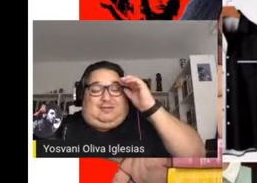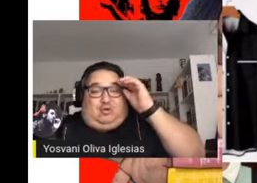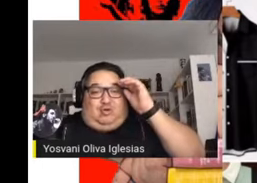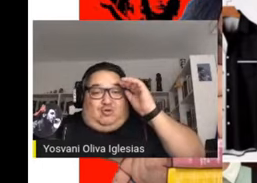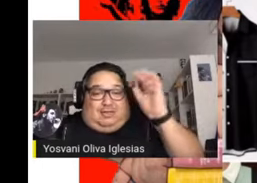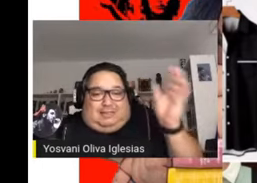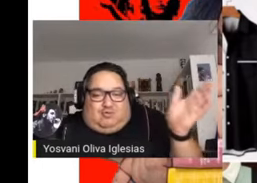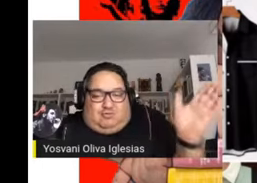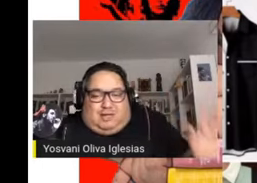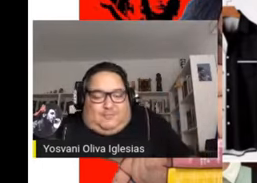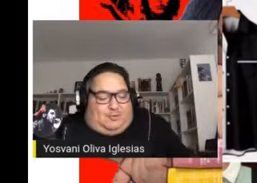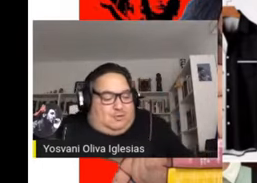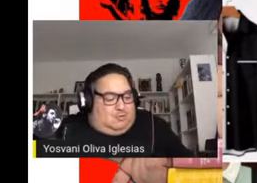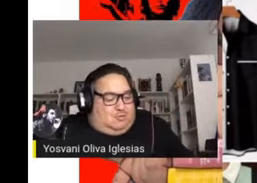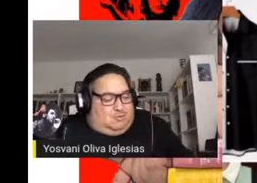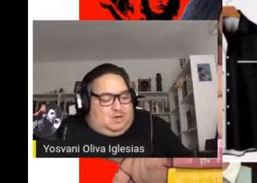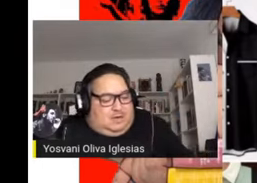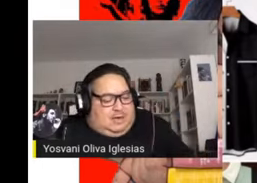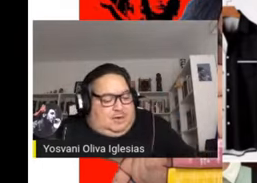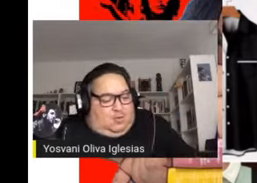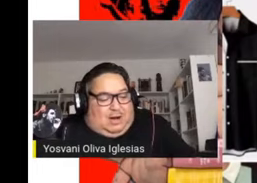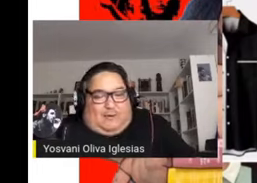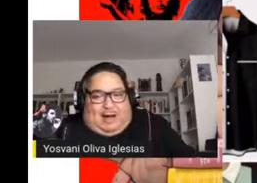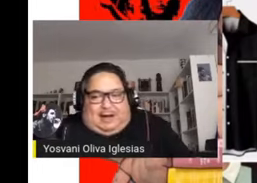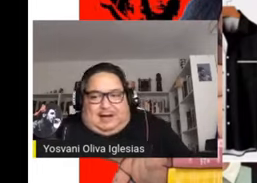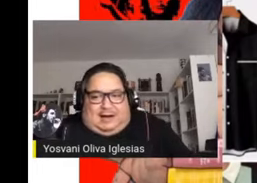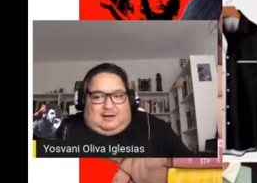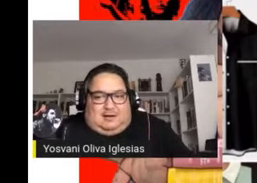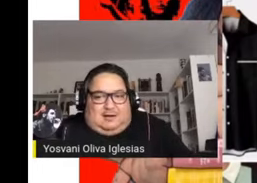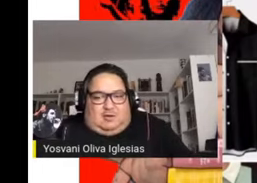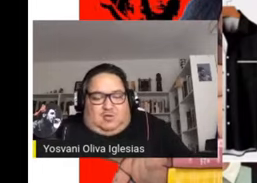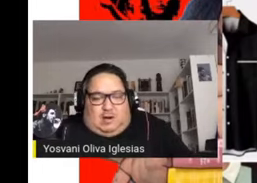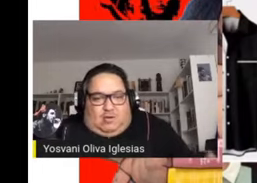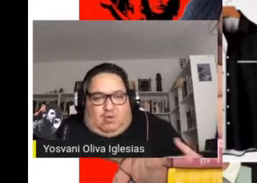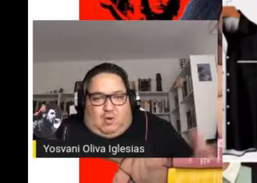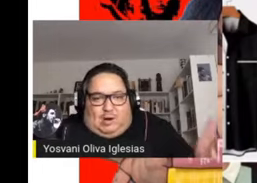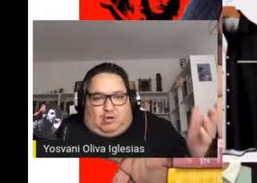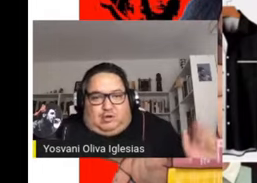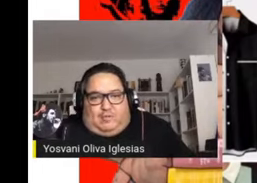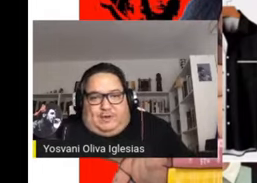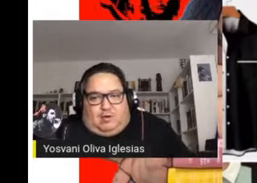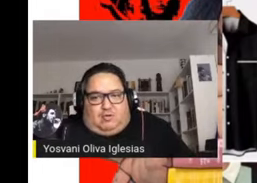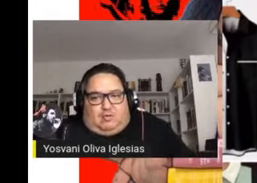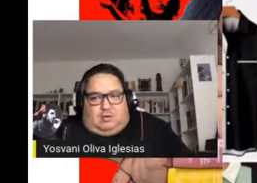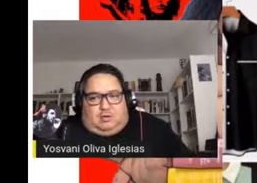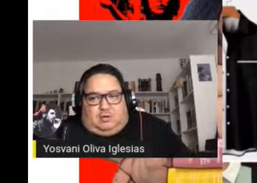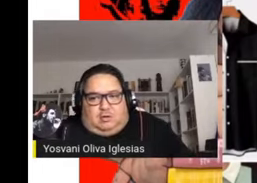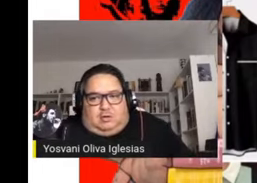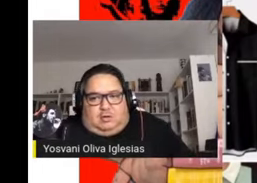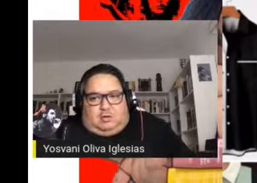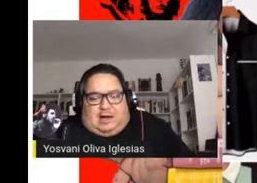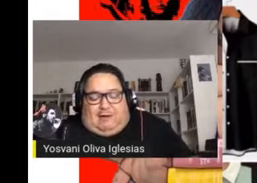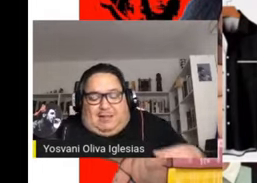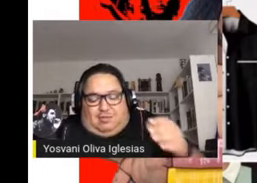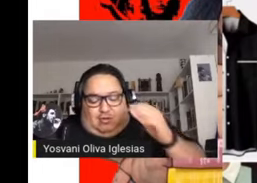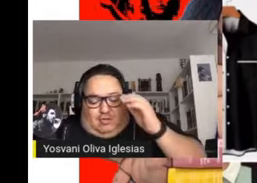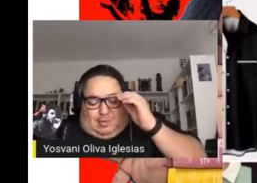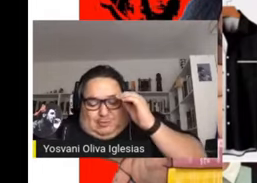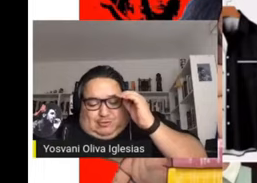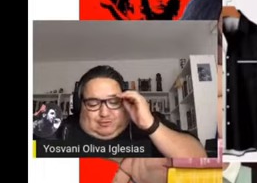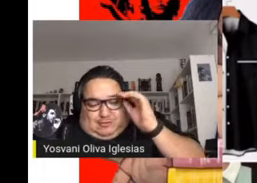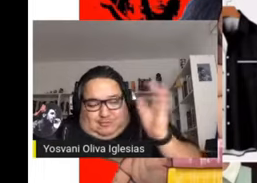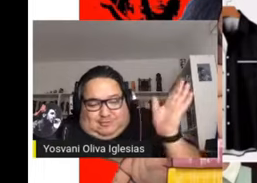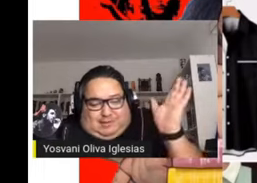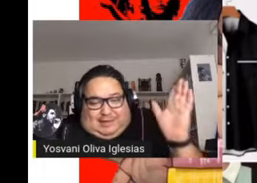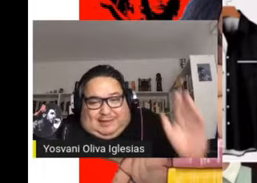Eso lo dice un tipo en una barra, o en un juego de dominó, hablando